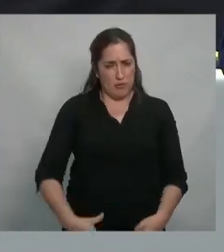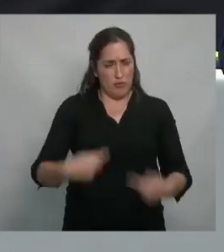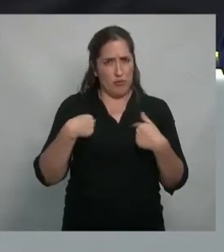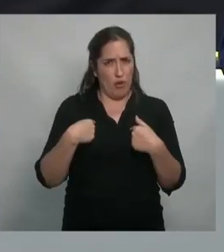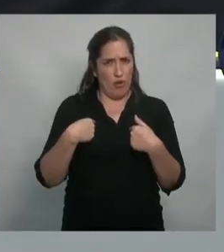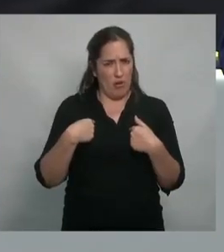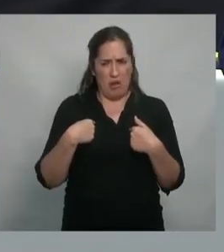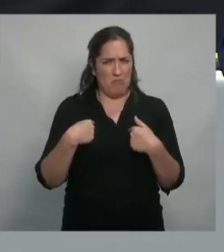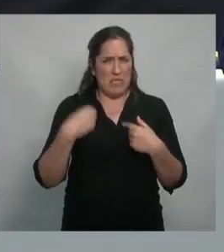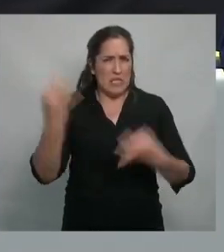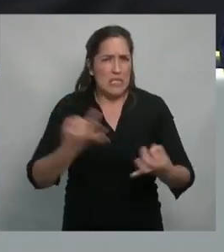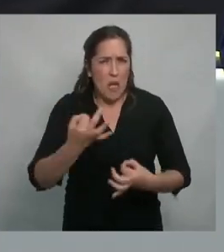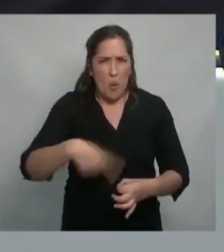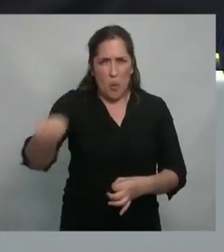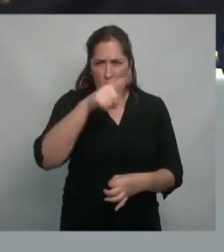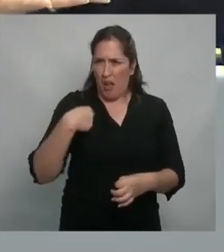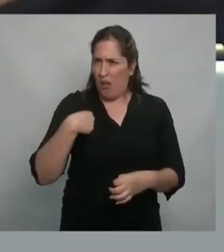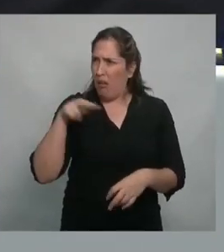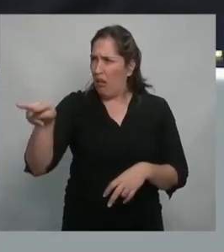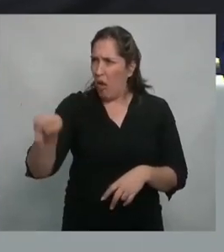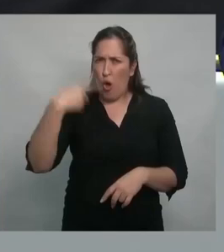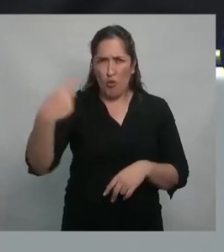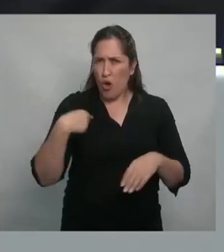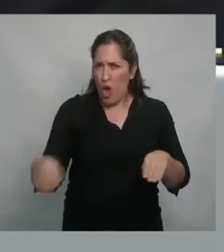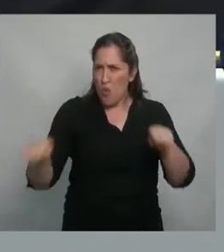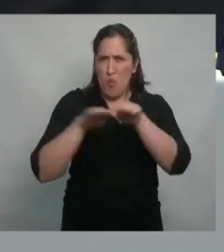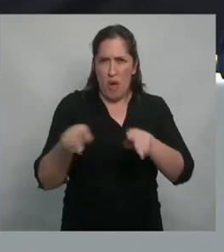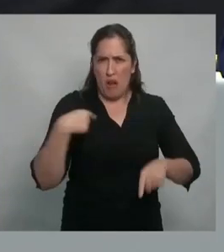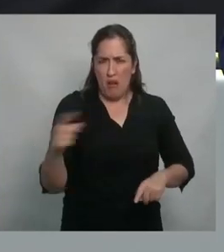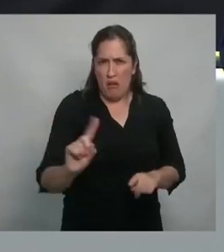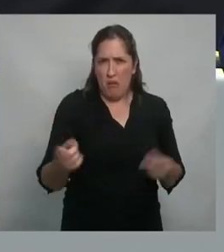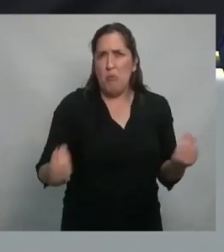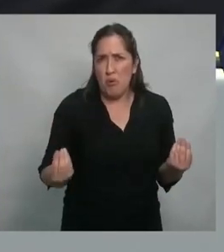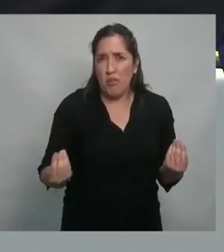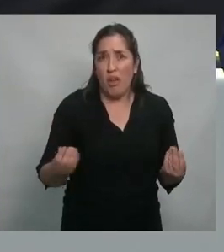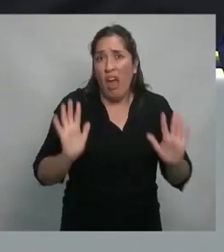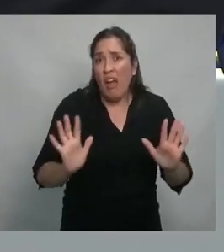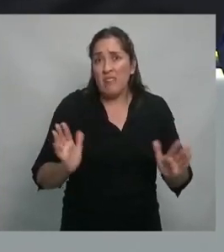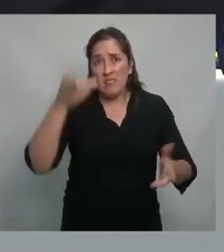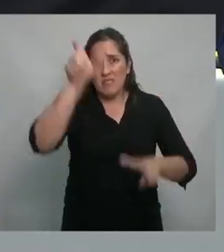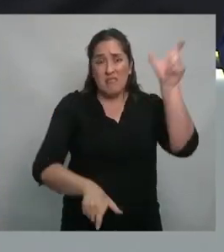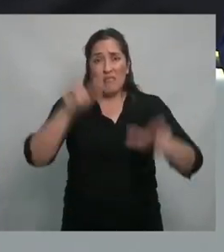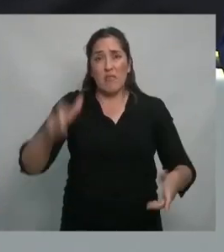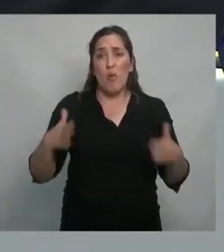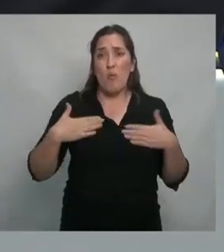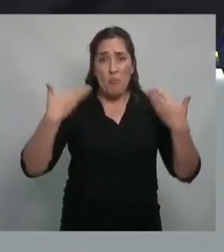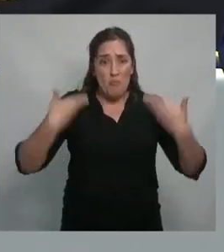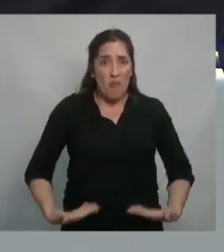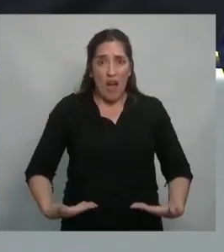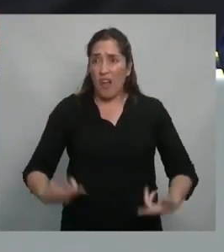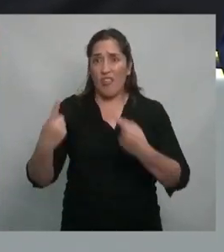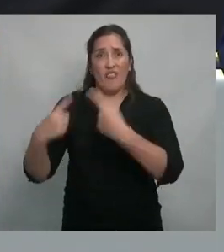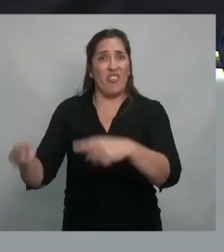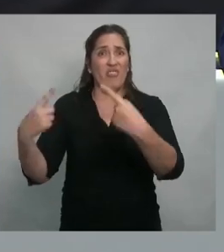seguramente ninguno de nosotros se cree igual a otro. ¿Por qué? Porque la condición humana es la